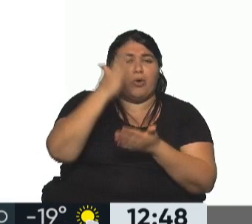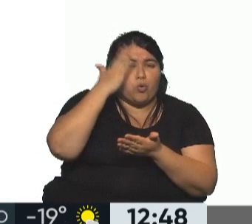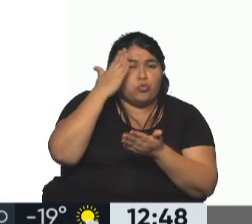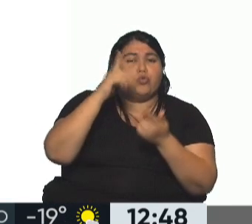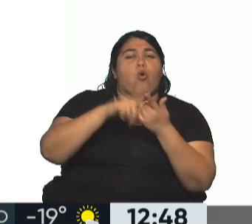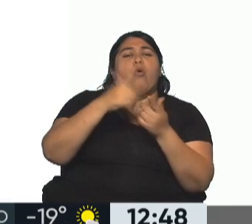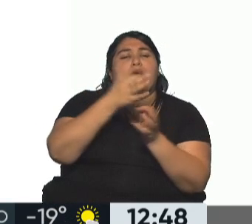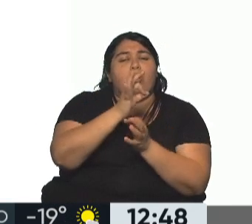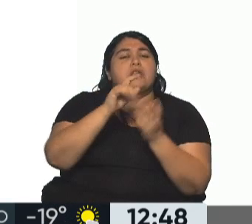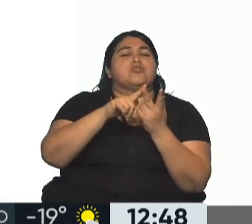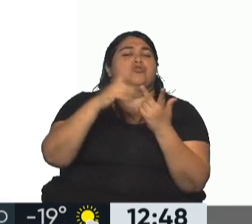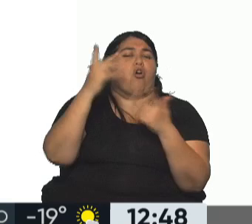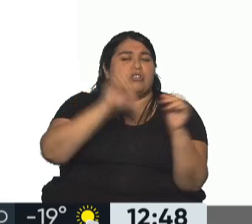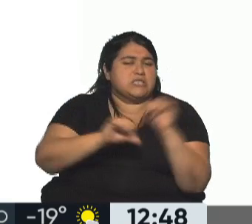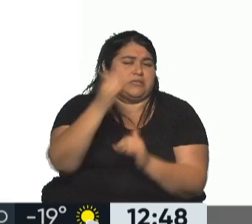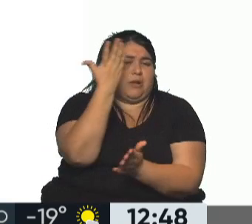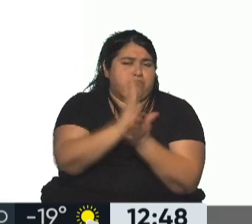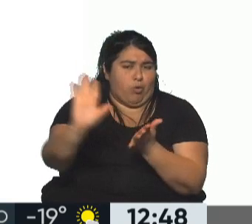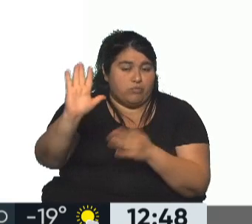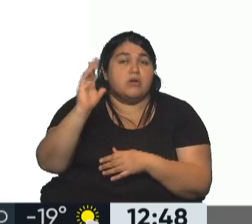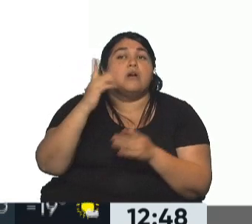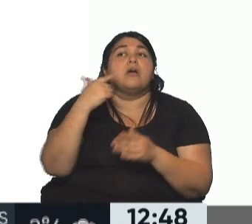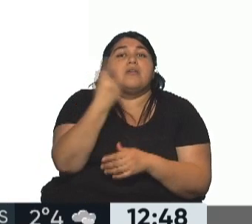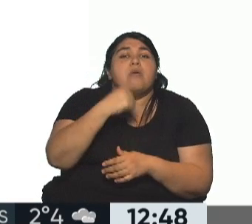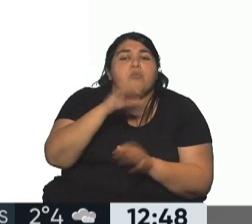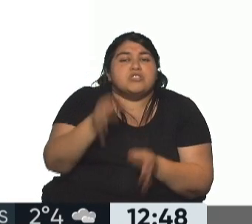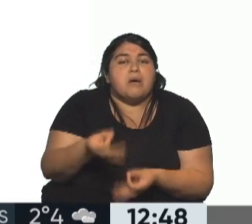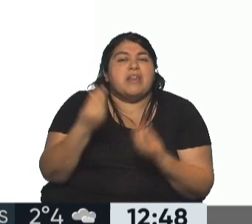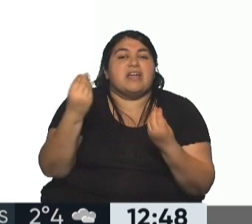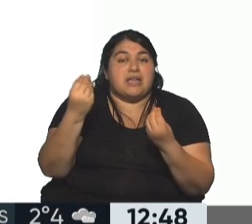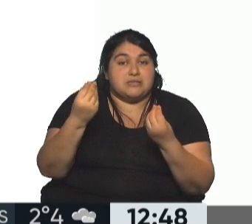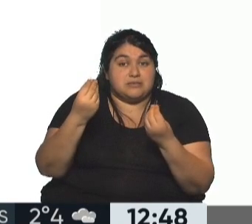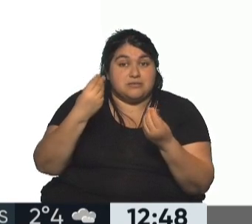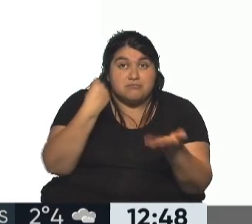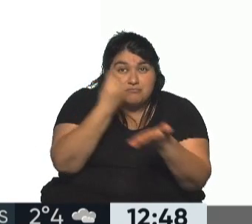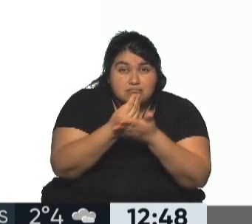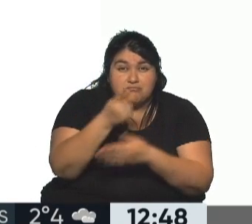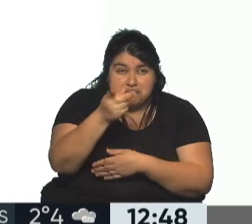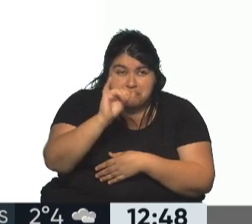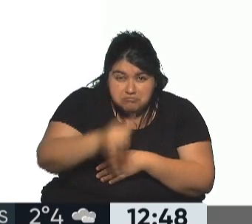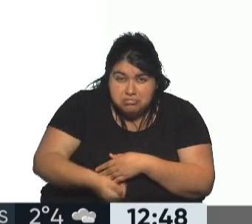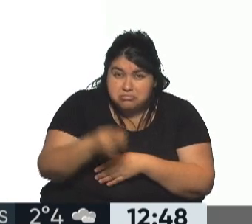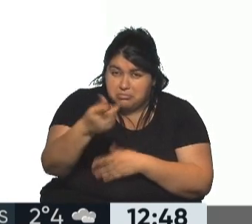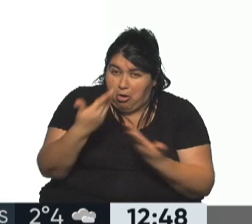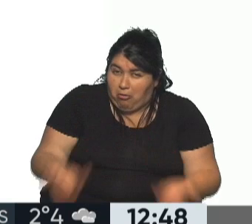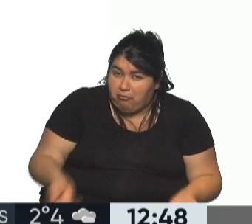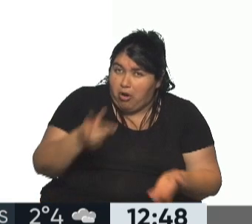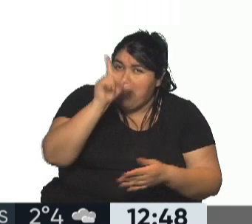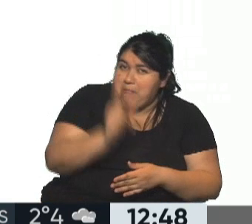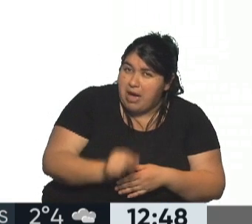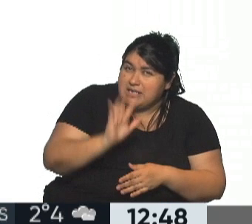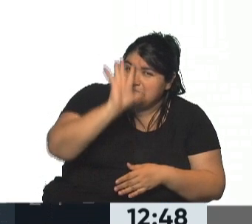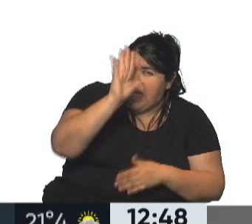la ciencia, etc. Y decía, lo que hay que saber de quién ganó las PASO es, ¿es el país que vos querés? Yo no. Se pronuncia